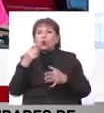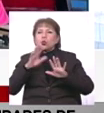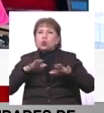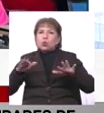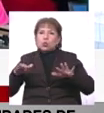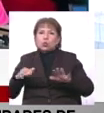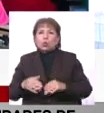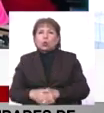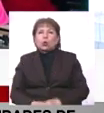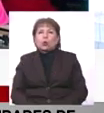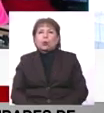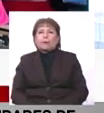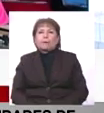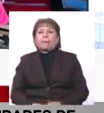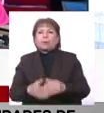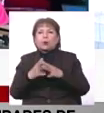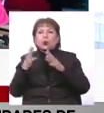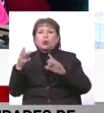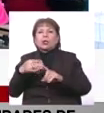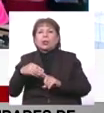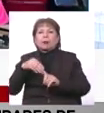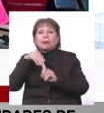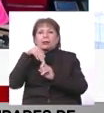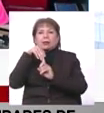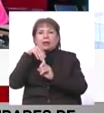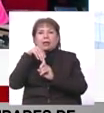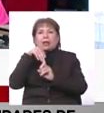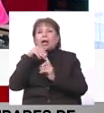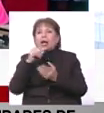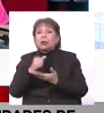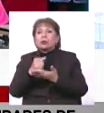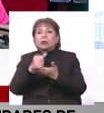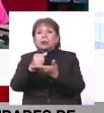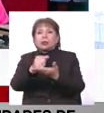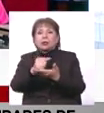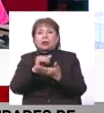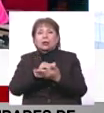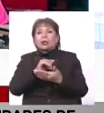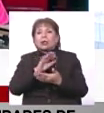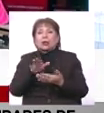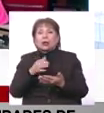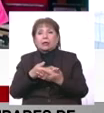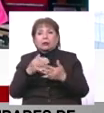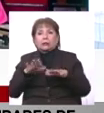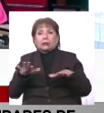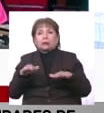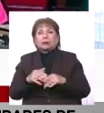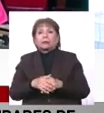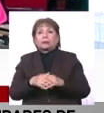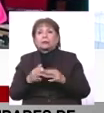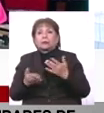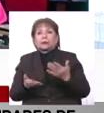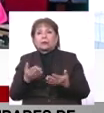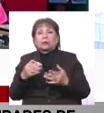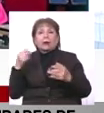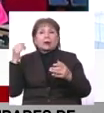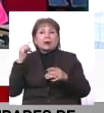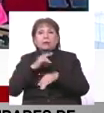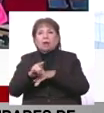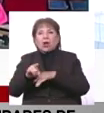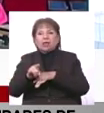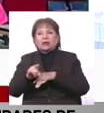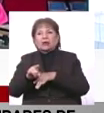tratarlo con aspectos muy especiales que ayudarían a que este, por ejemplo, en una situación de violación,